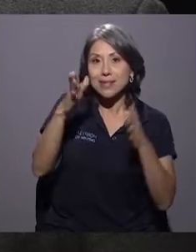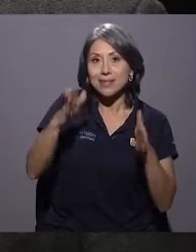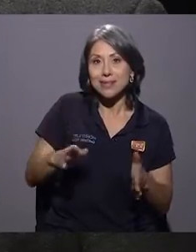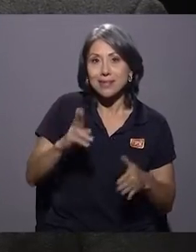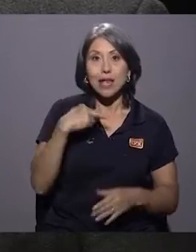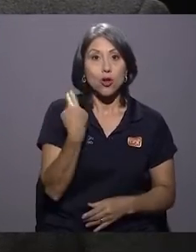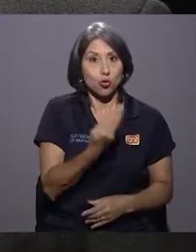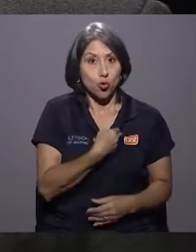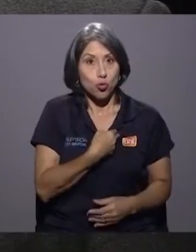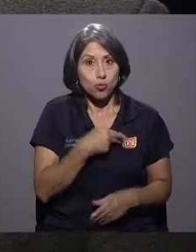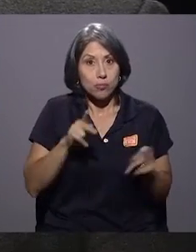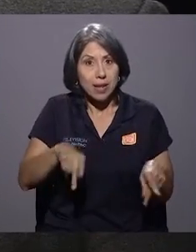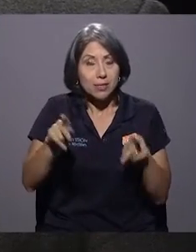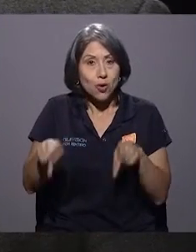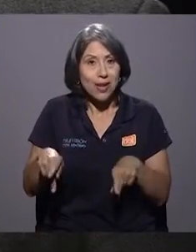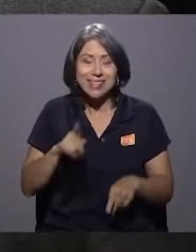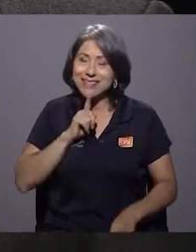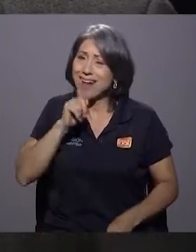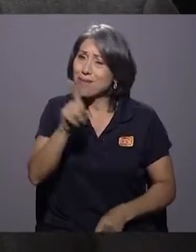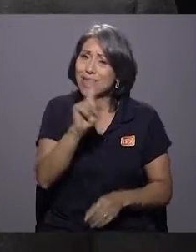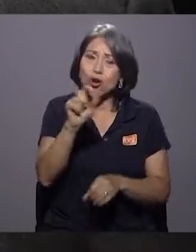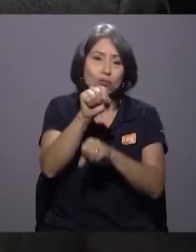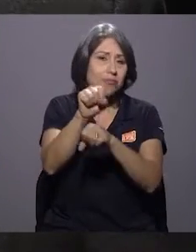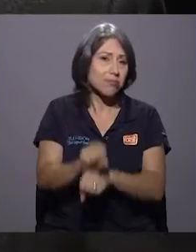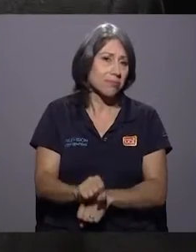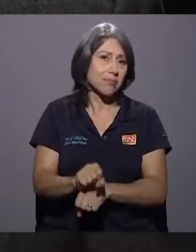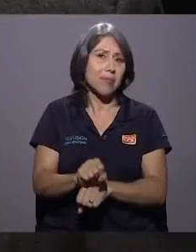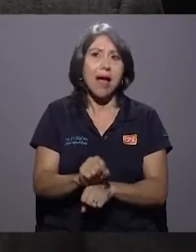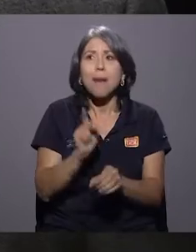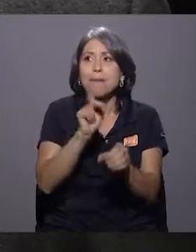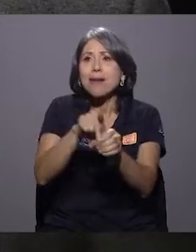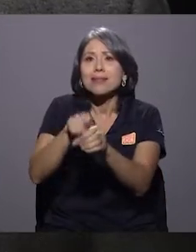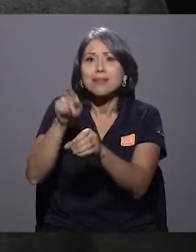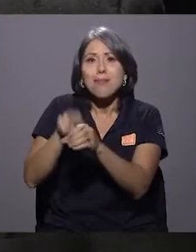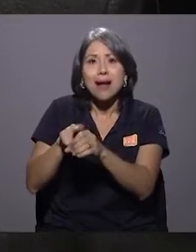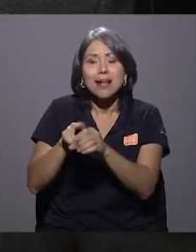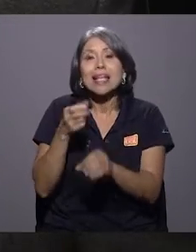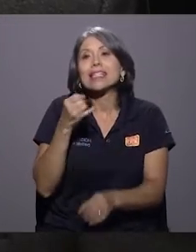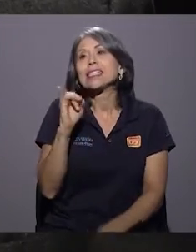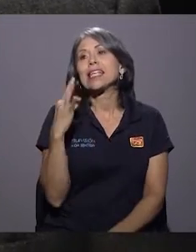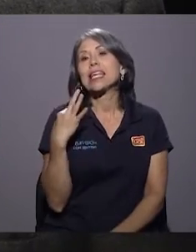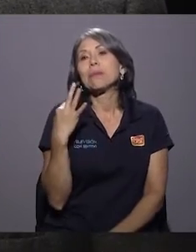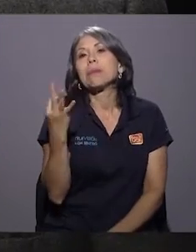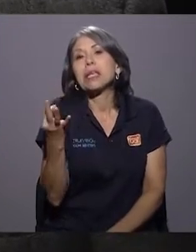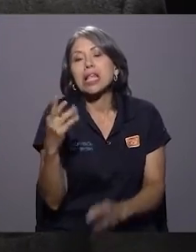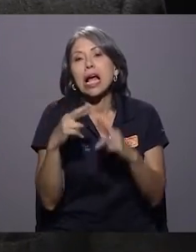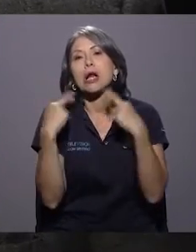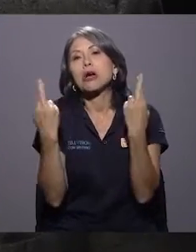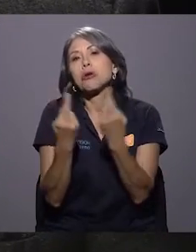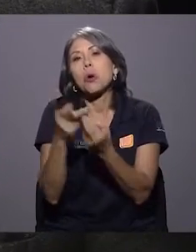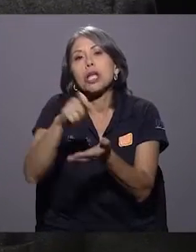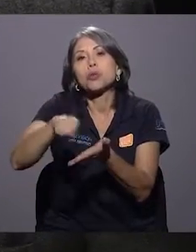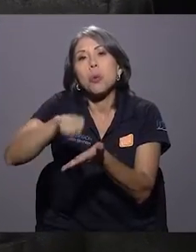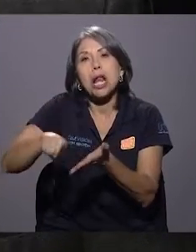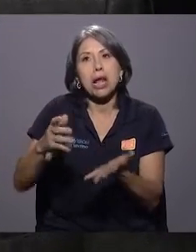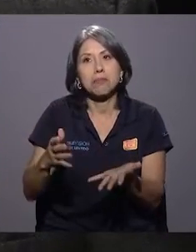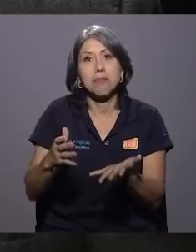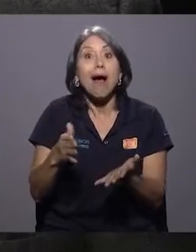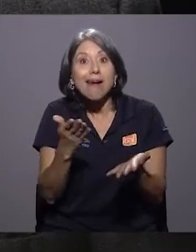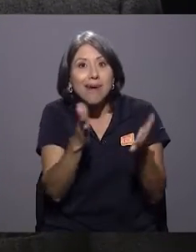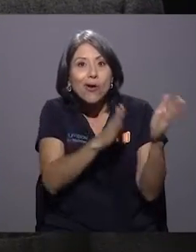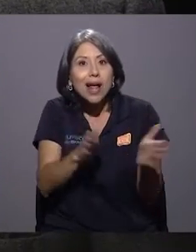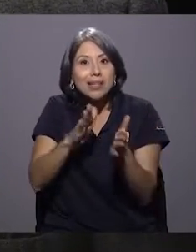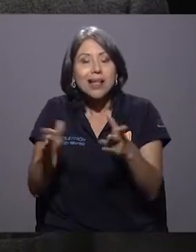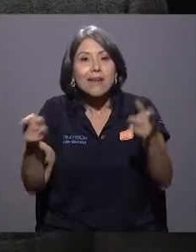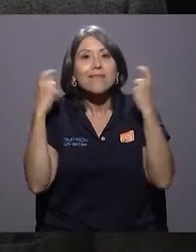como personas, no estamos realmente acostumbrados a participar. Si nos invitan a una reunión de la escuela para organizar un